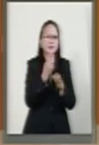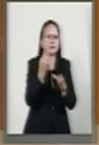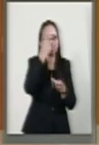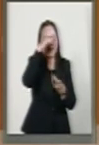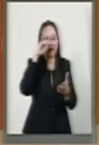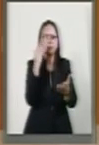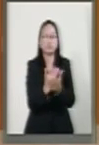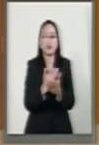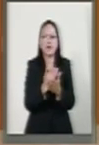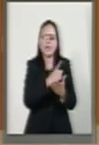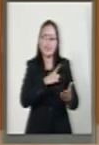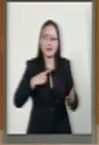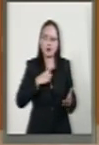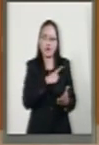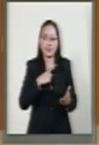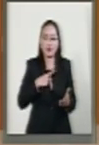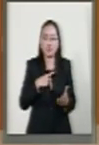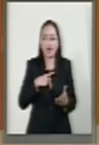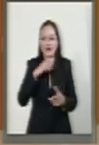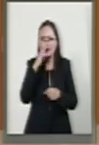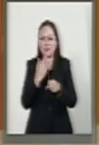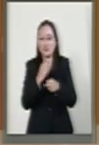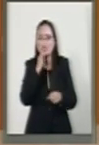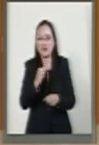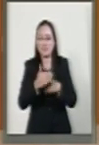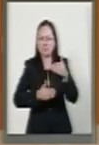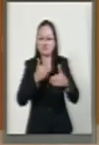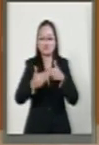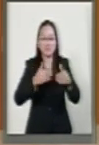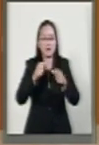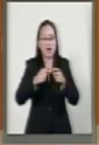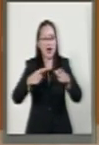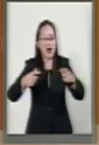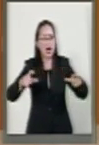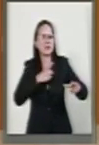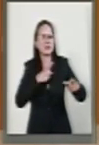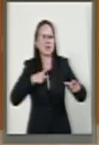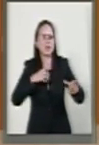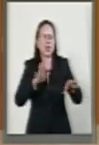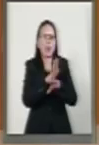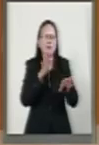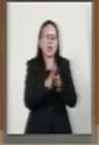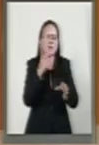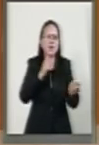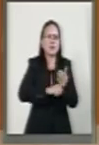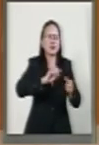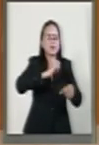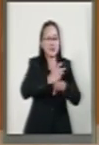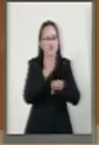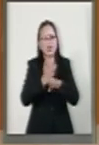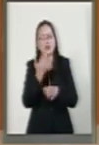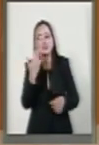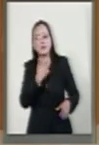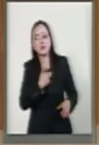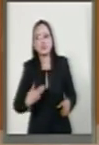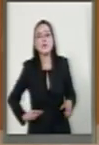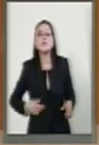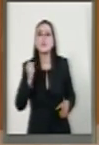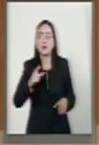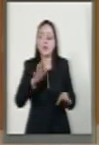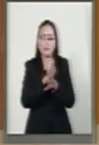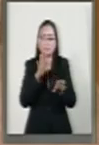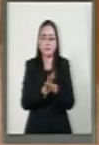endeudamiento irresponsable y desmedido, para cambiar la realidad financiera de los estados y municipios y así respaldar esta nueva